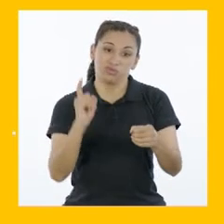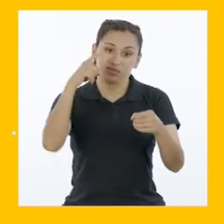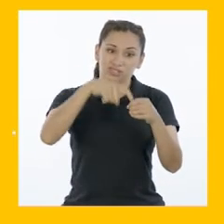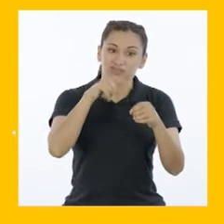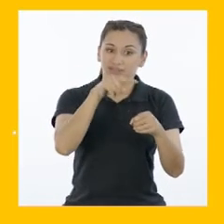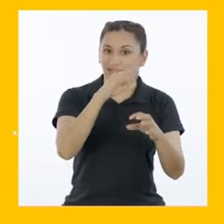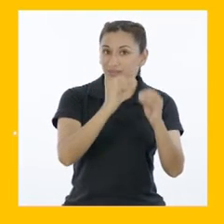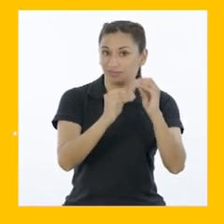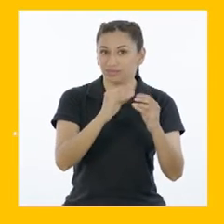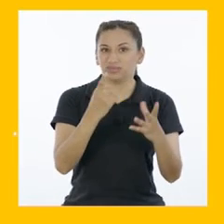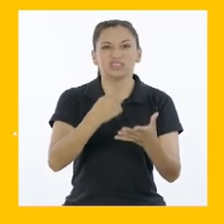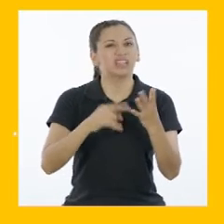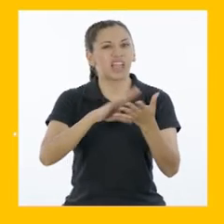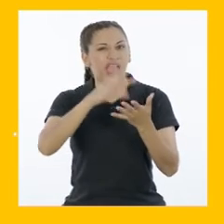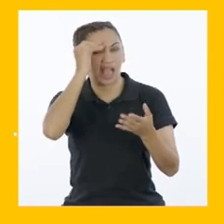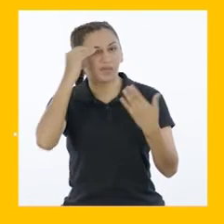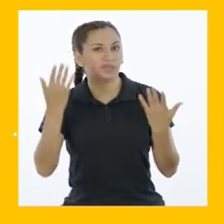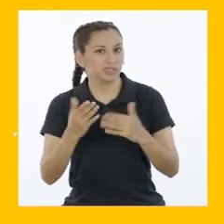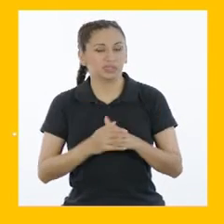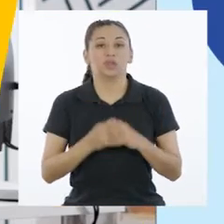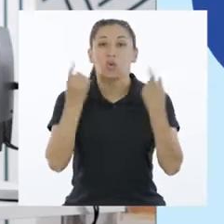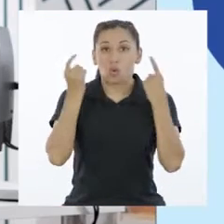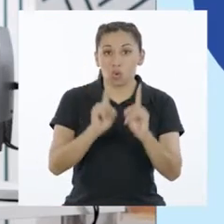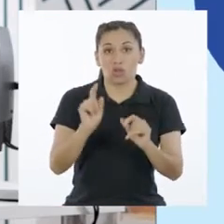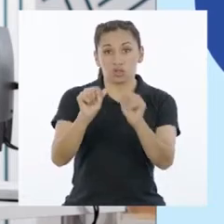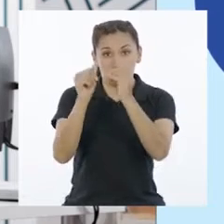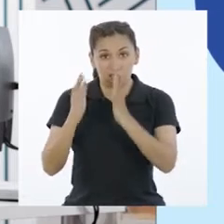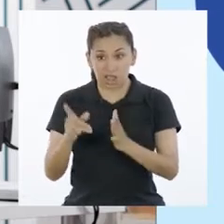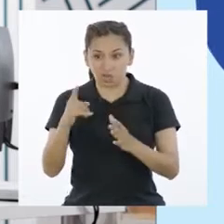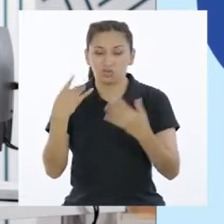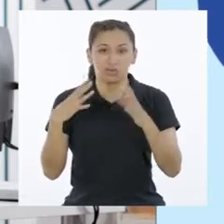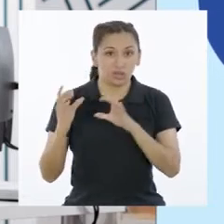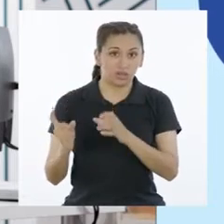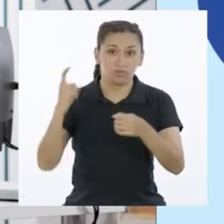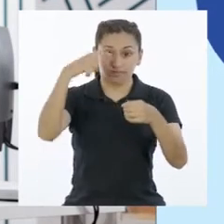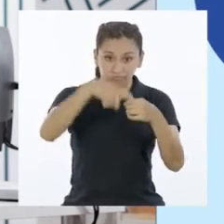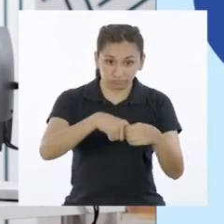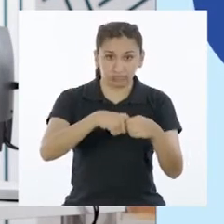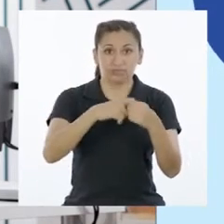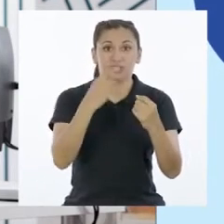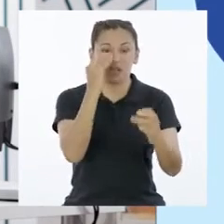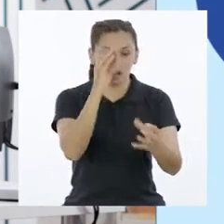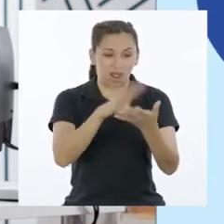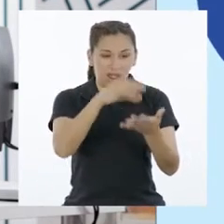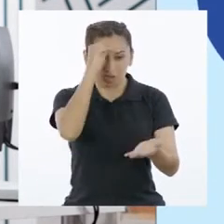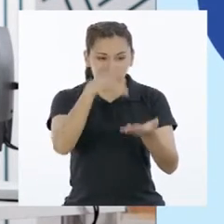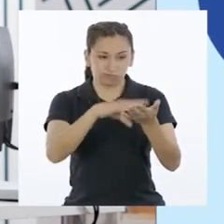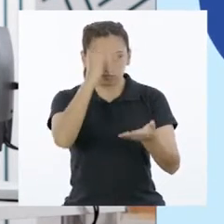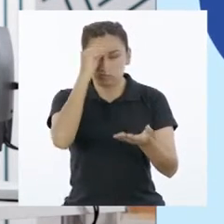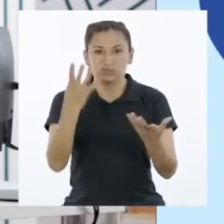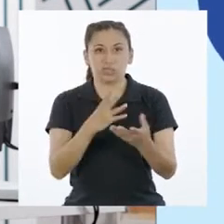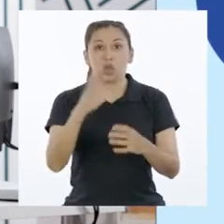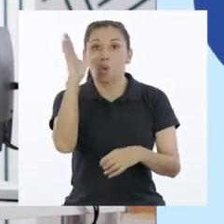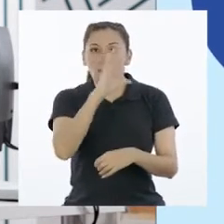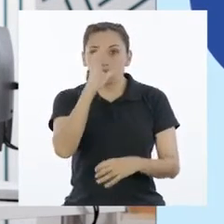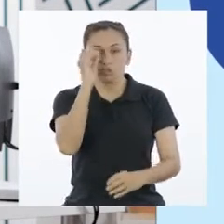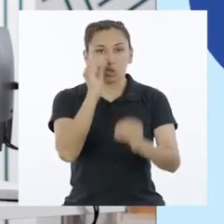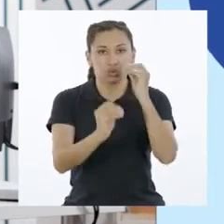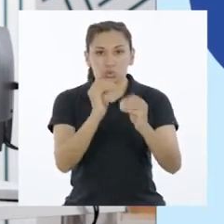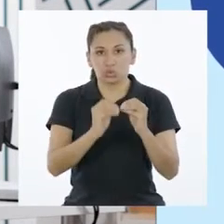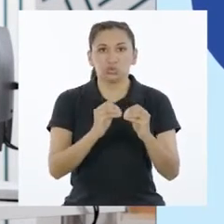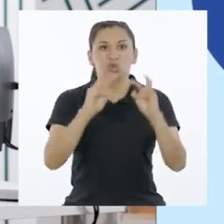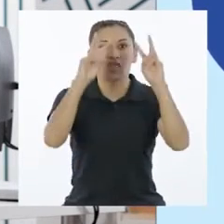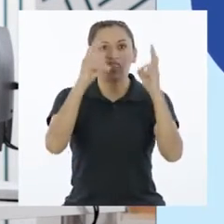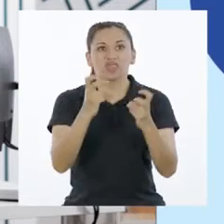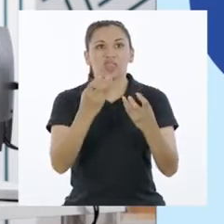estudiantes que participan en asuntos públicos? Cuando los estudiantes desarrollan proyectos participativos, buscan